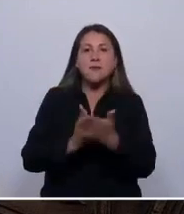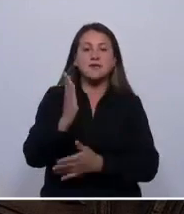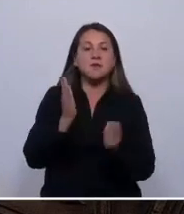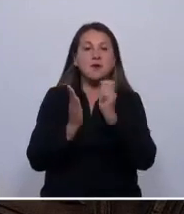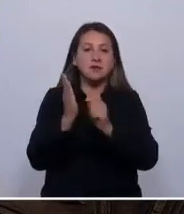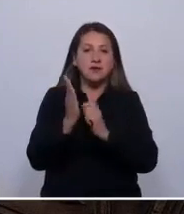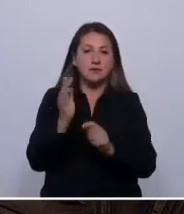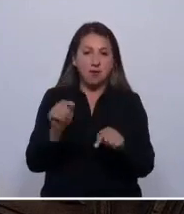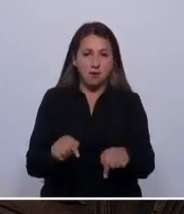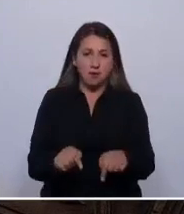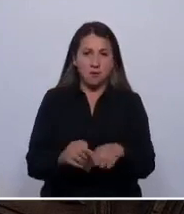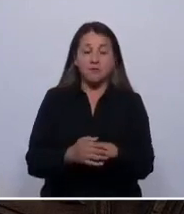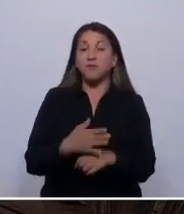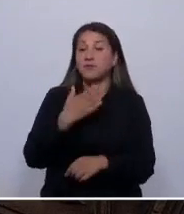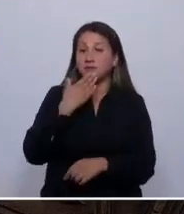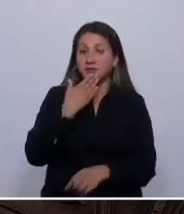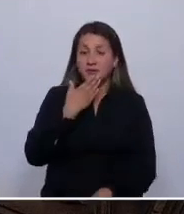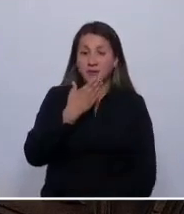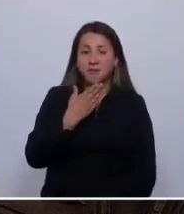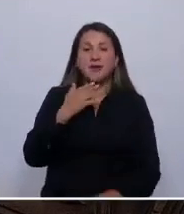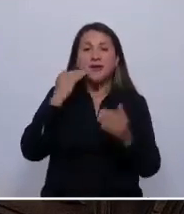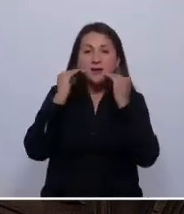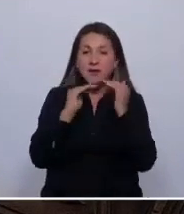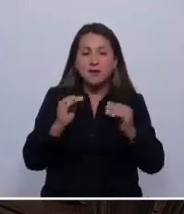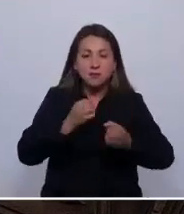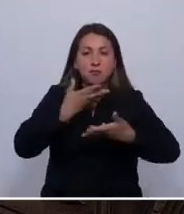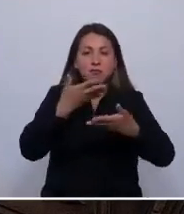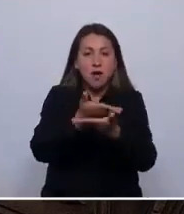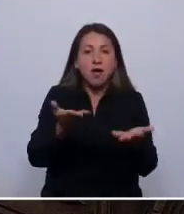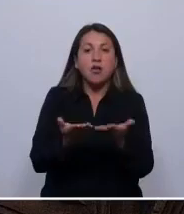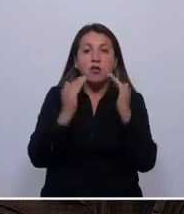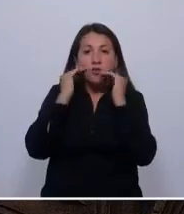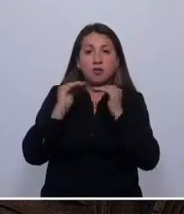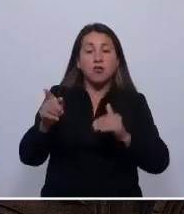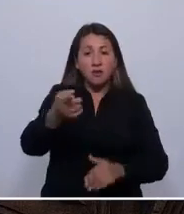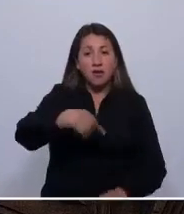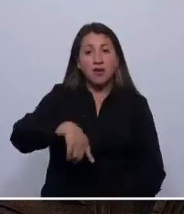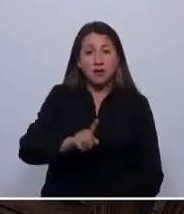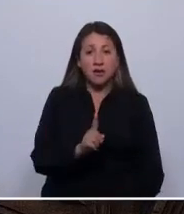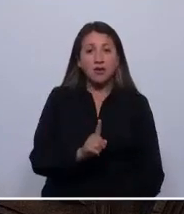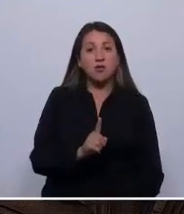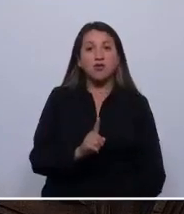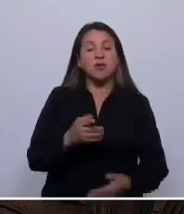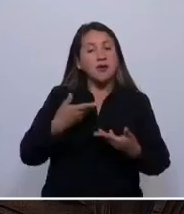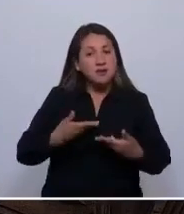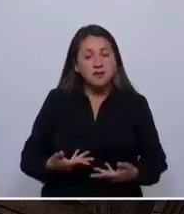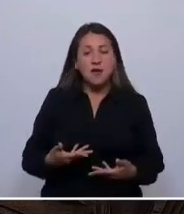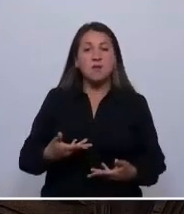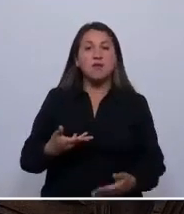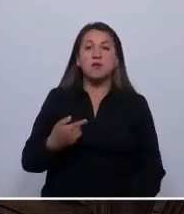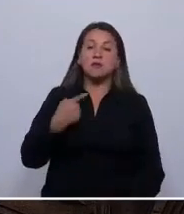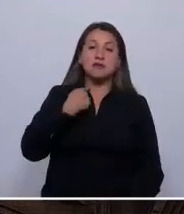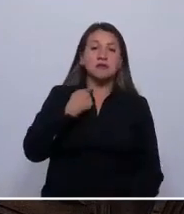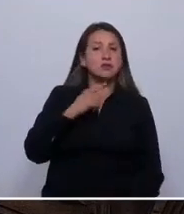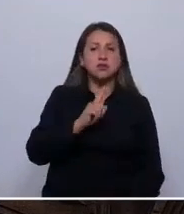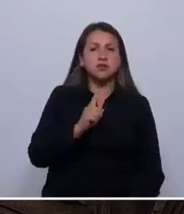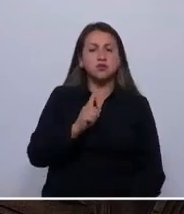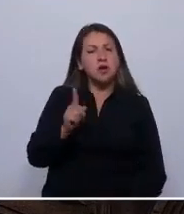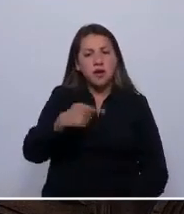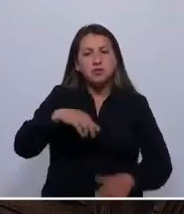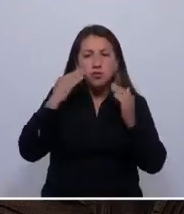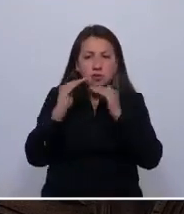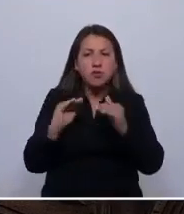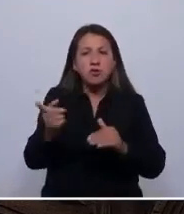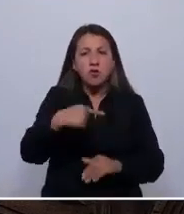escribir. También le hablo a las niñas y niños, a quienes no nos hemos cansado de fallar. A esos pequeños y pequeñas que les